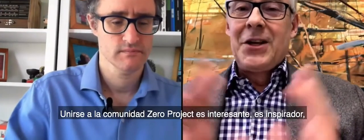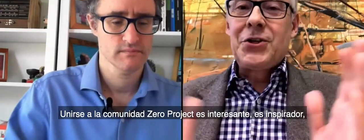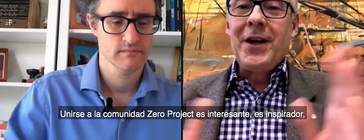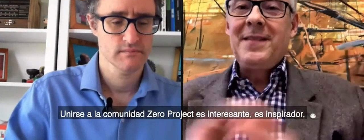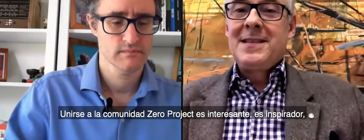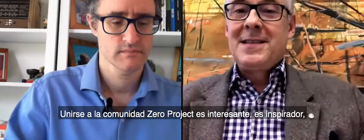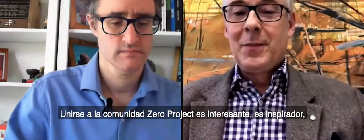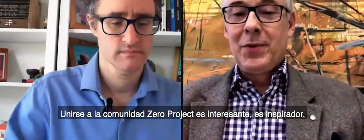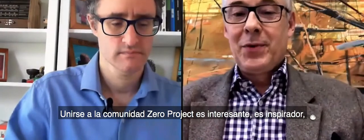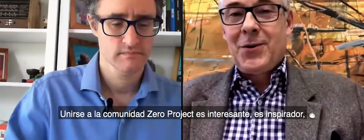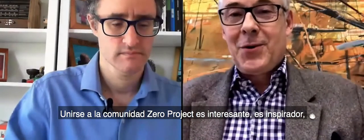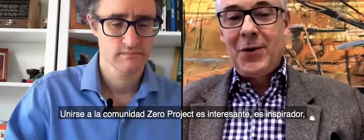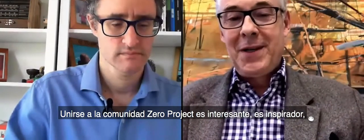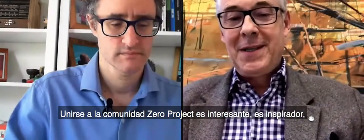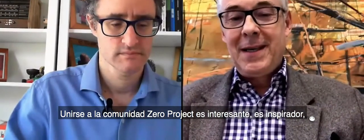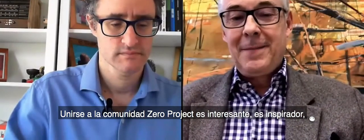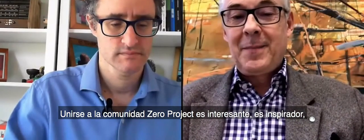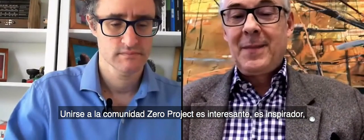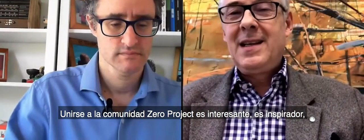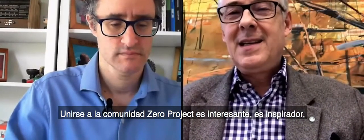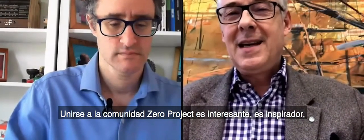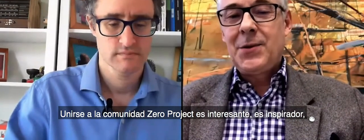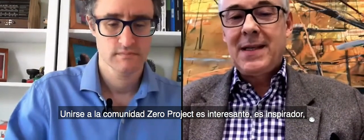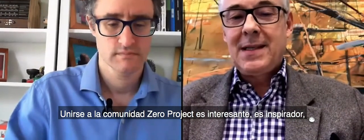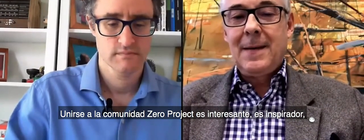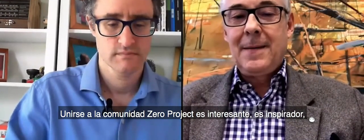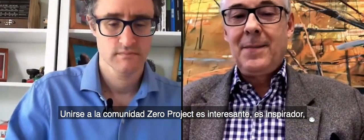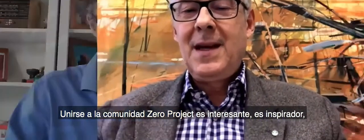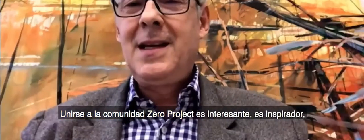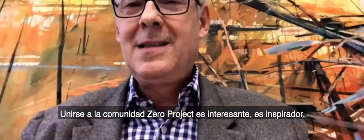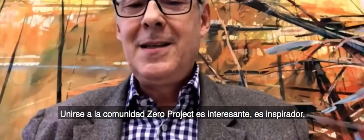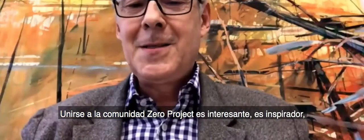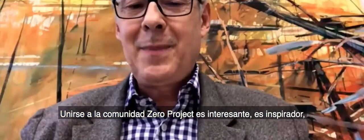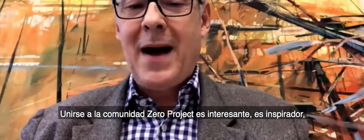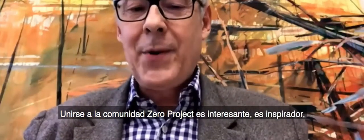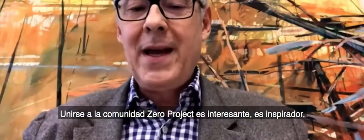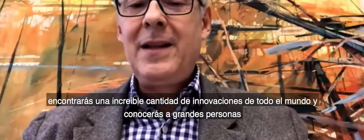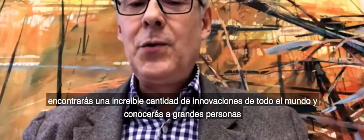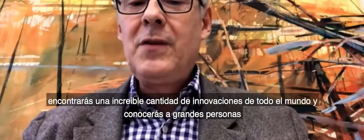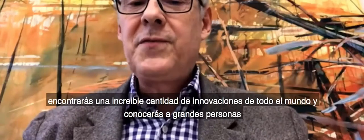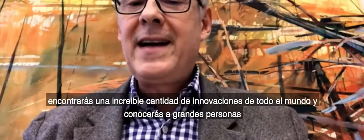Join the Zero Project community. It is interesting. It is inspiring and you will find